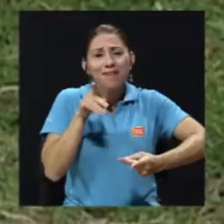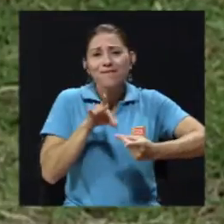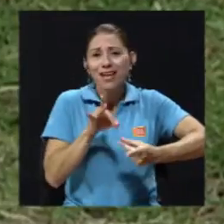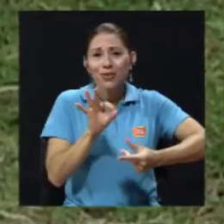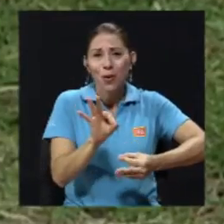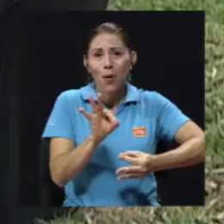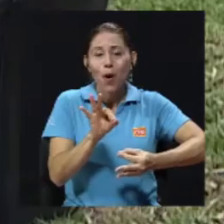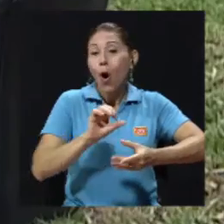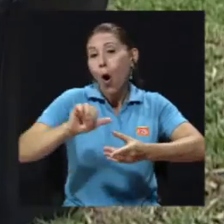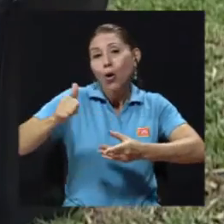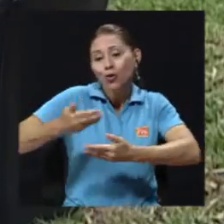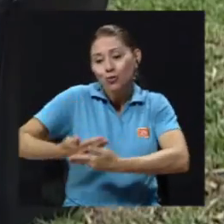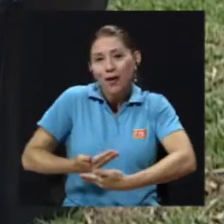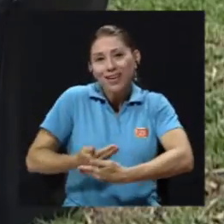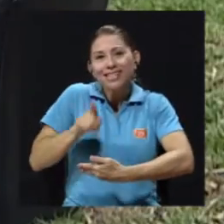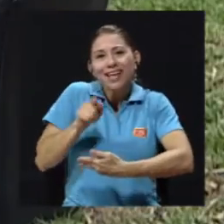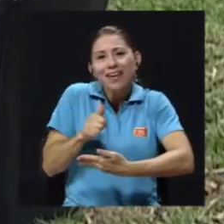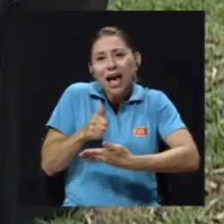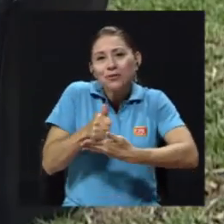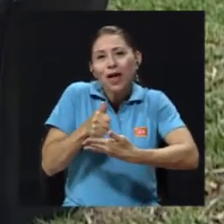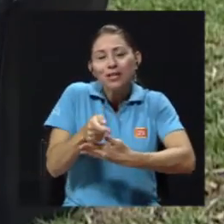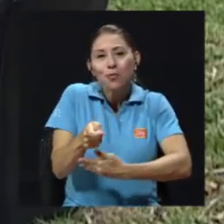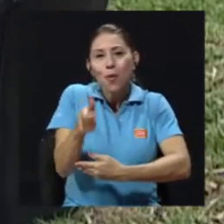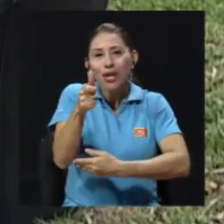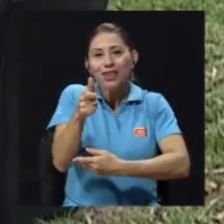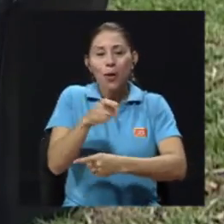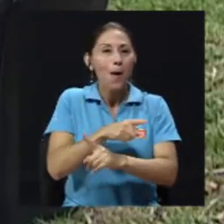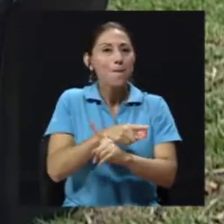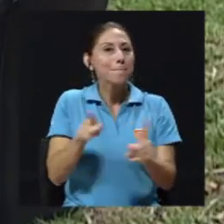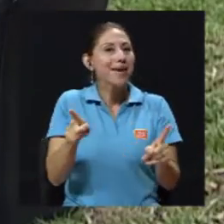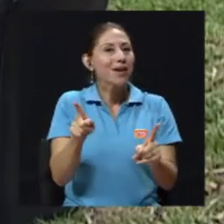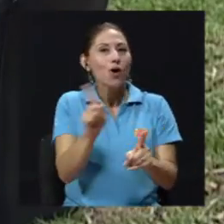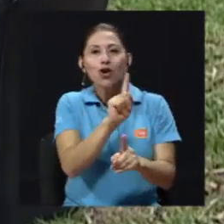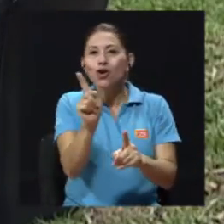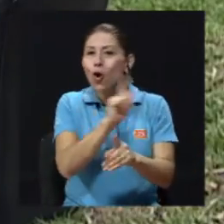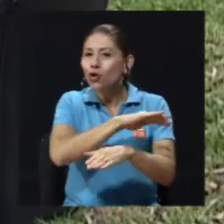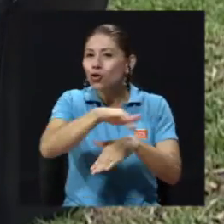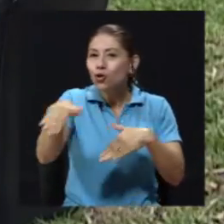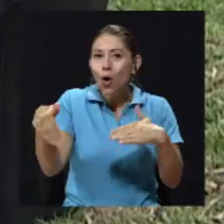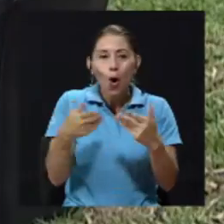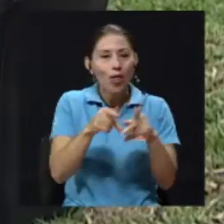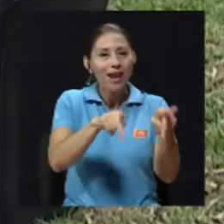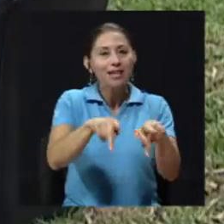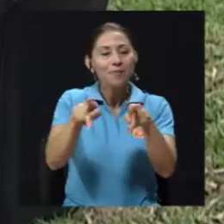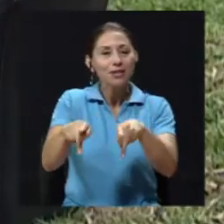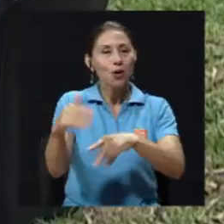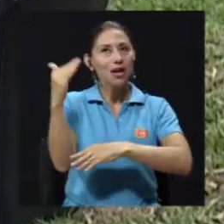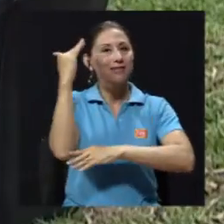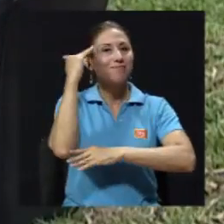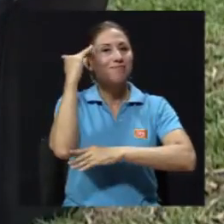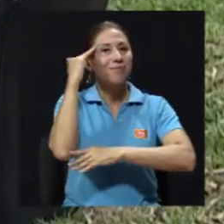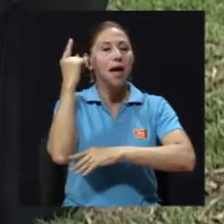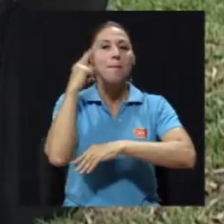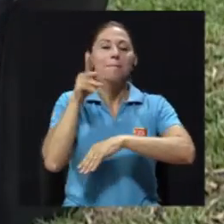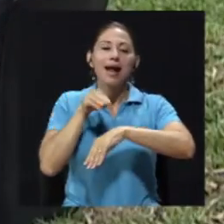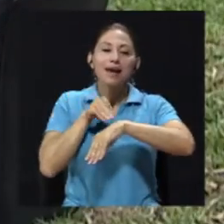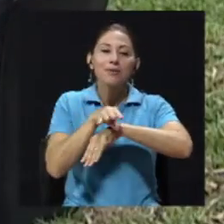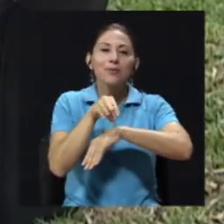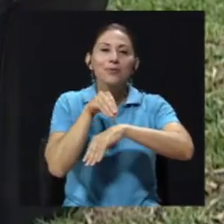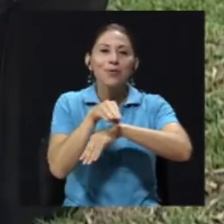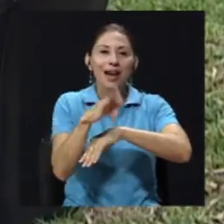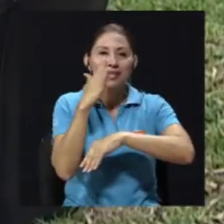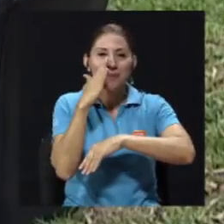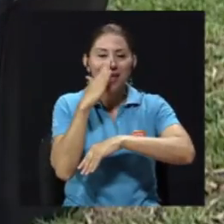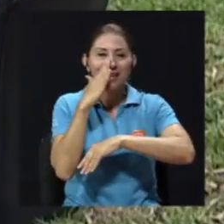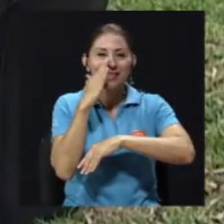poquito. Y no todas las personas tienen en este momento la capacitación para orientar a las madres a